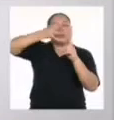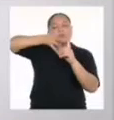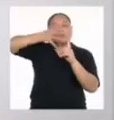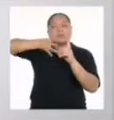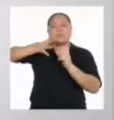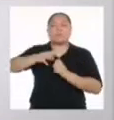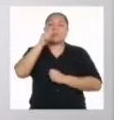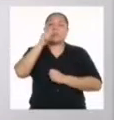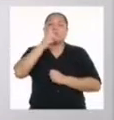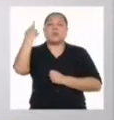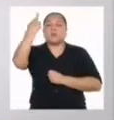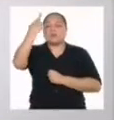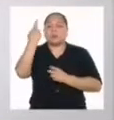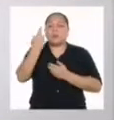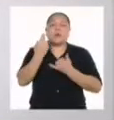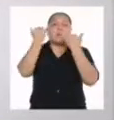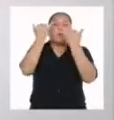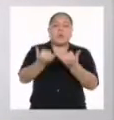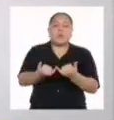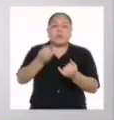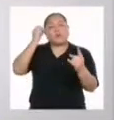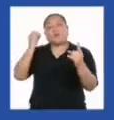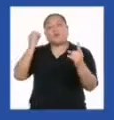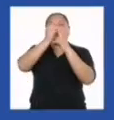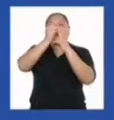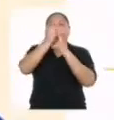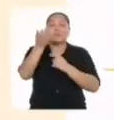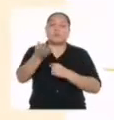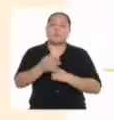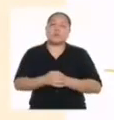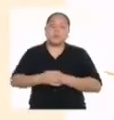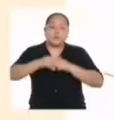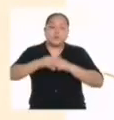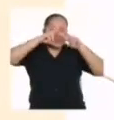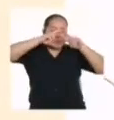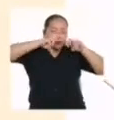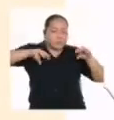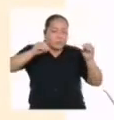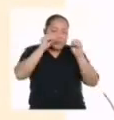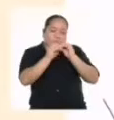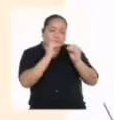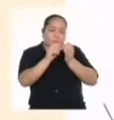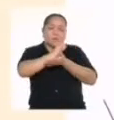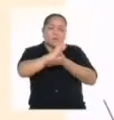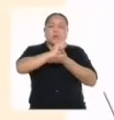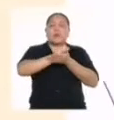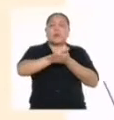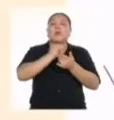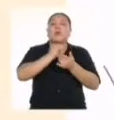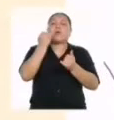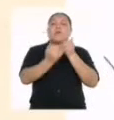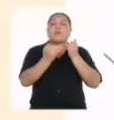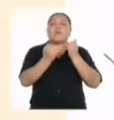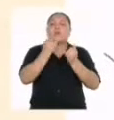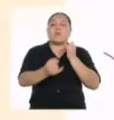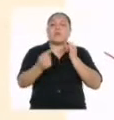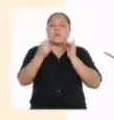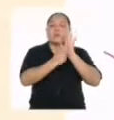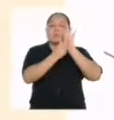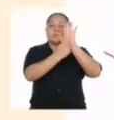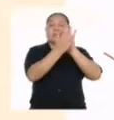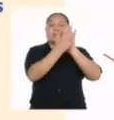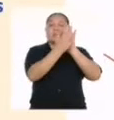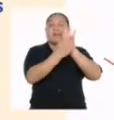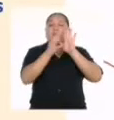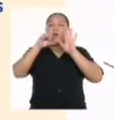Por ello hoy nuestro reto será Revisar y escribir la versión final de la tarjeta de presentación Que incluya un